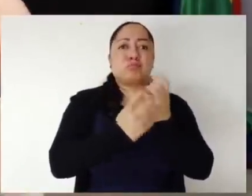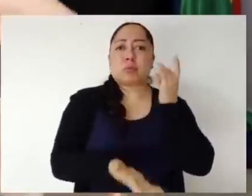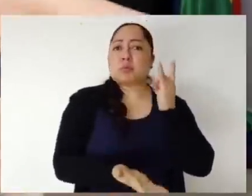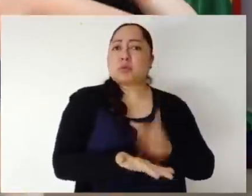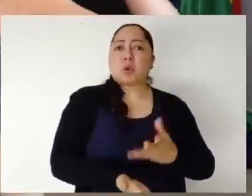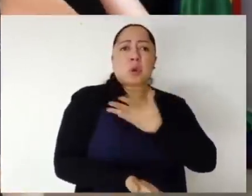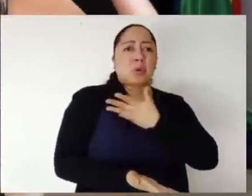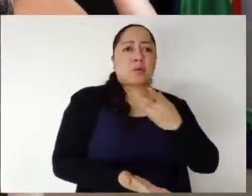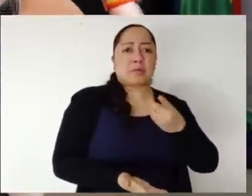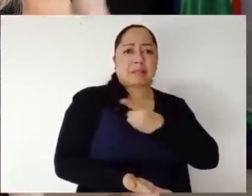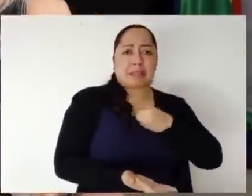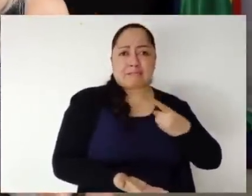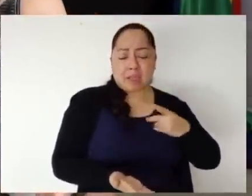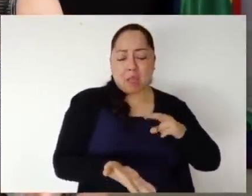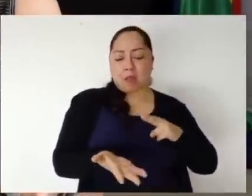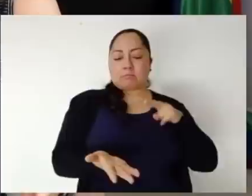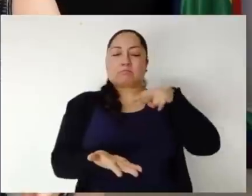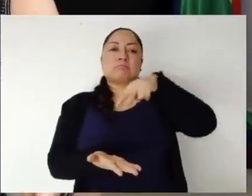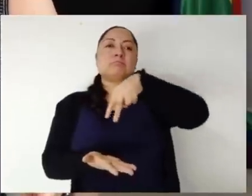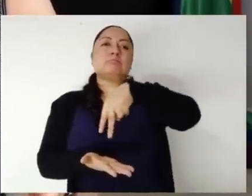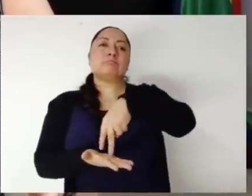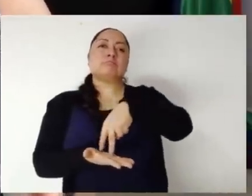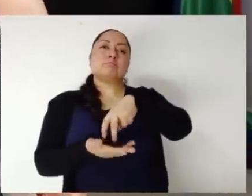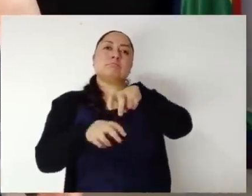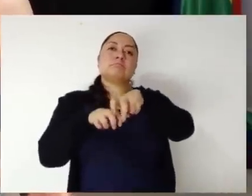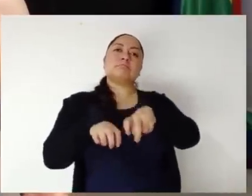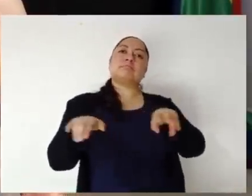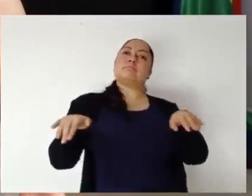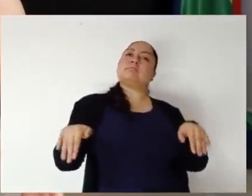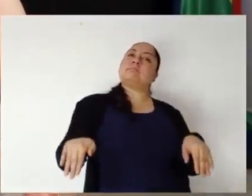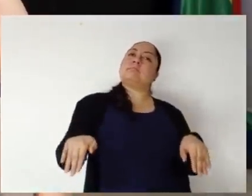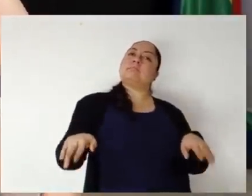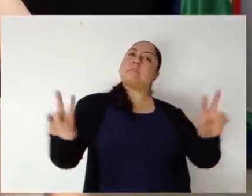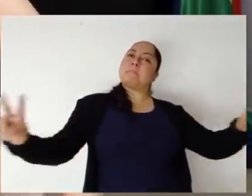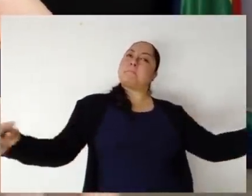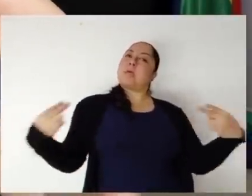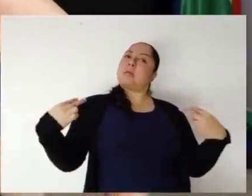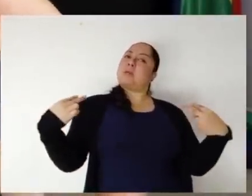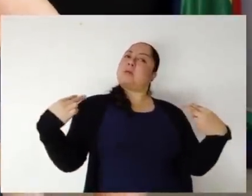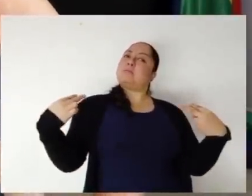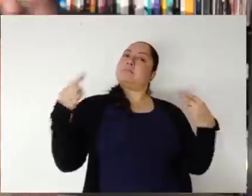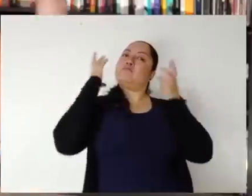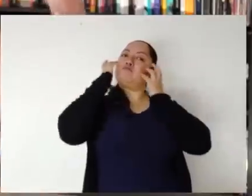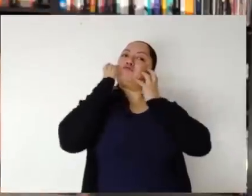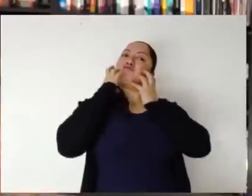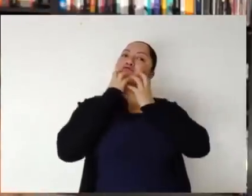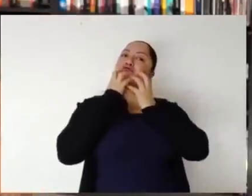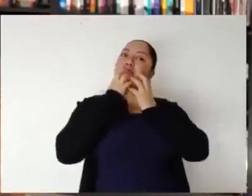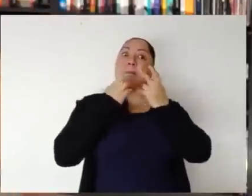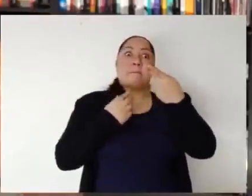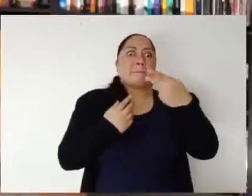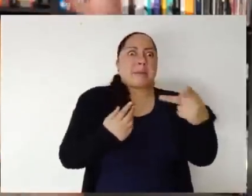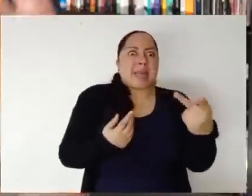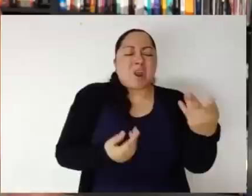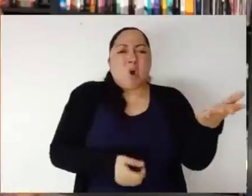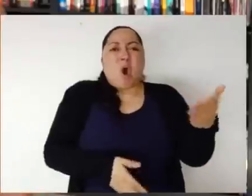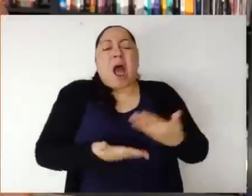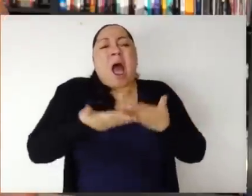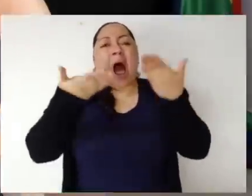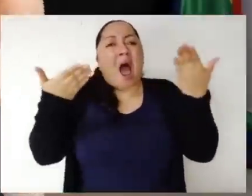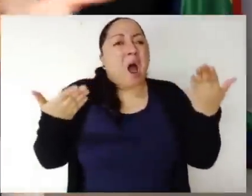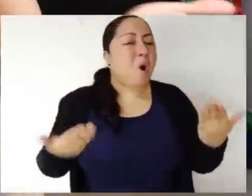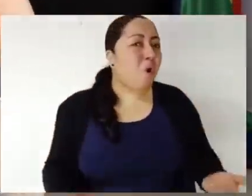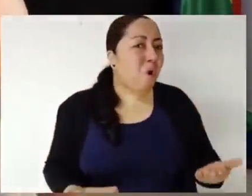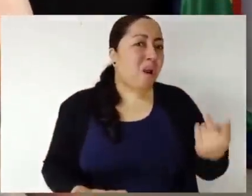escenario, sentarse en la mitad del escenario y básicamente decir a la gente. Ahora mírenme hoy en día, en estos tiempos desabridos de